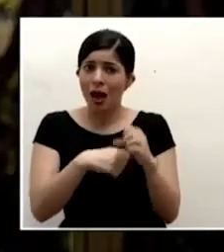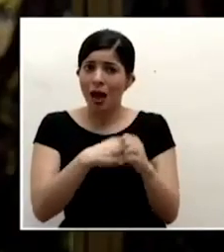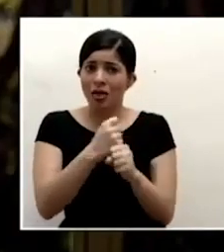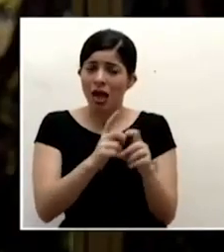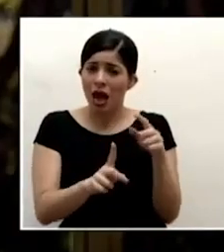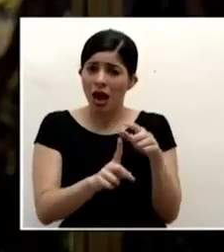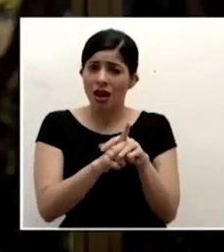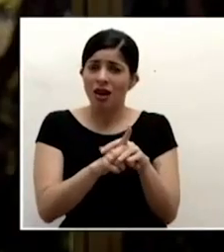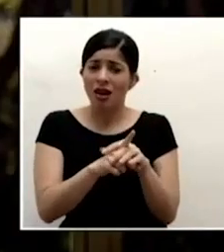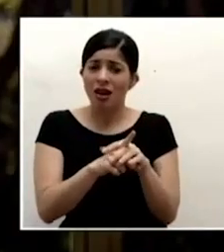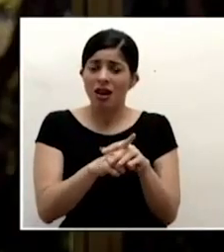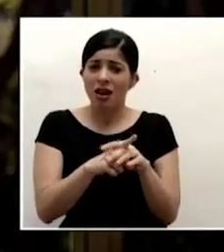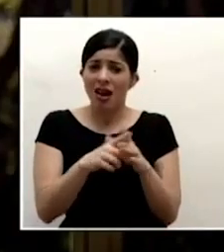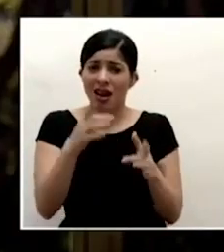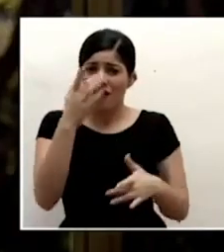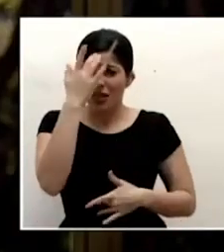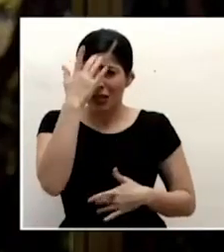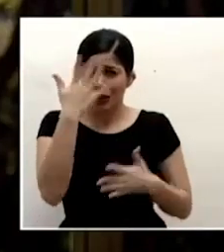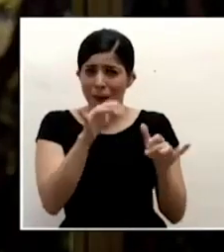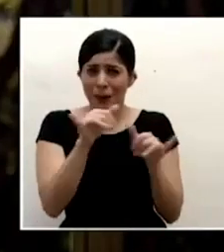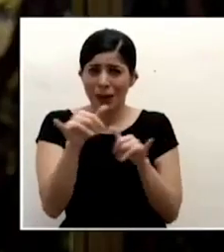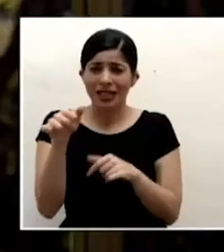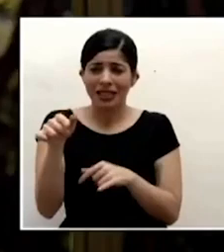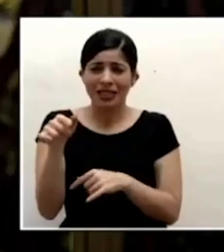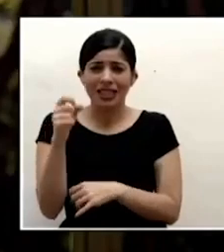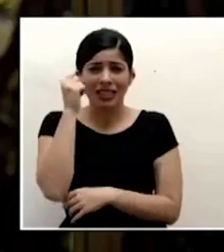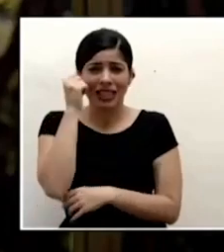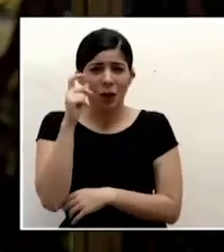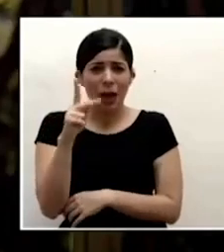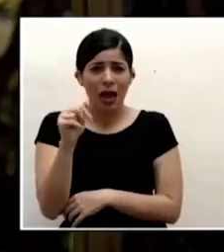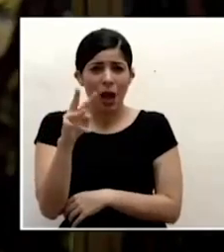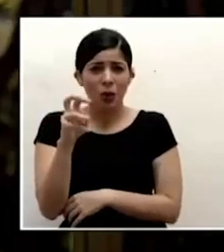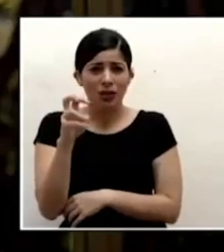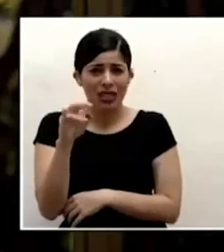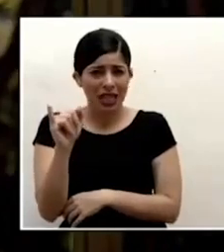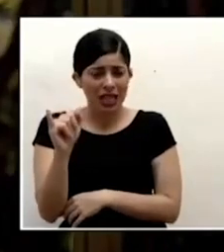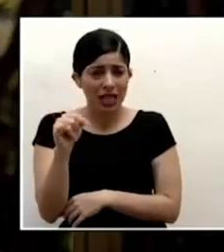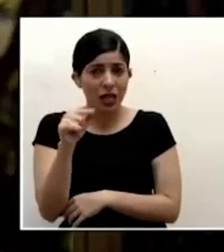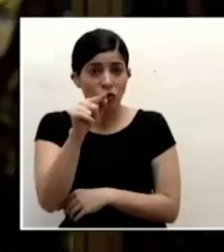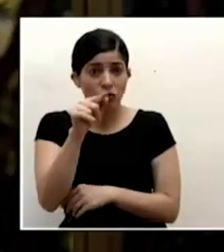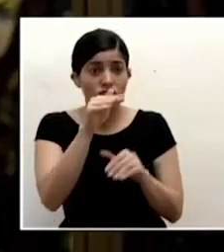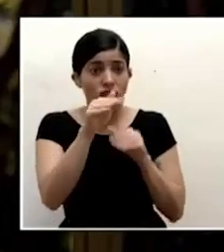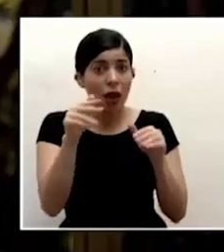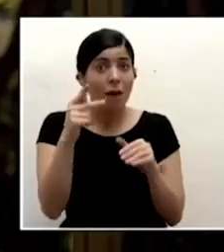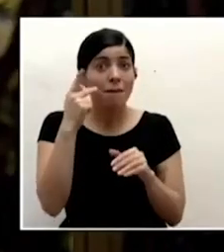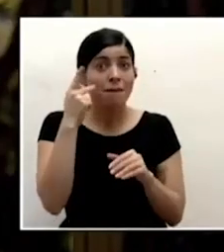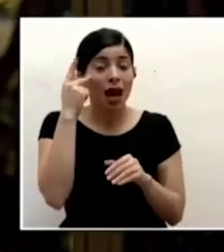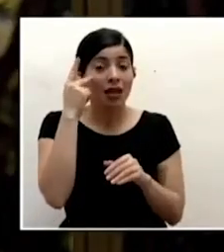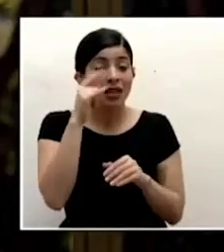con ese síndrome se hace algún llamado a los padres de niños que dan positivos muchas gracias